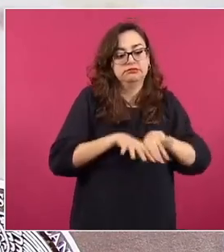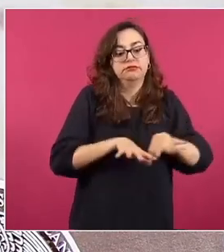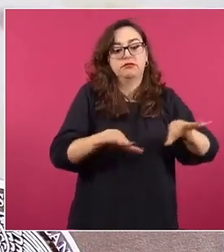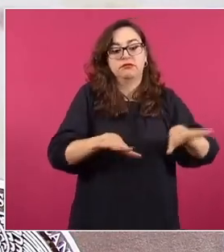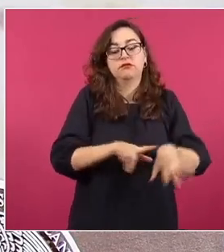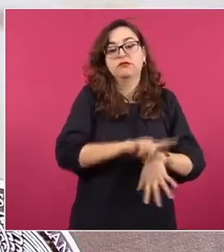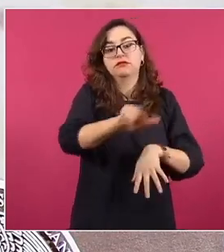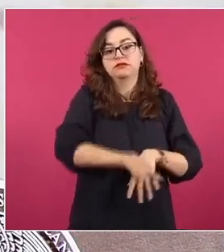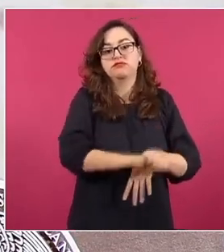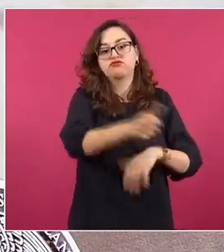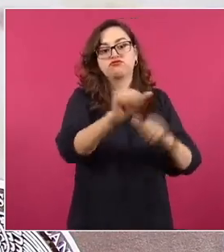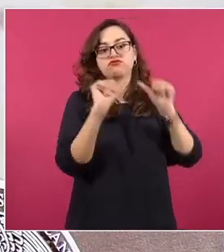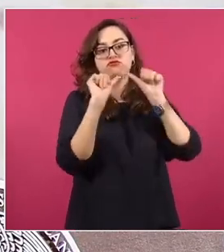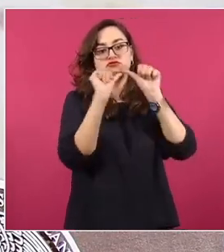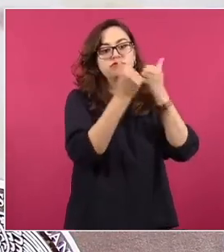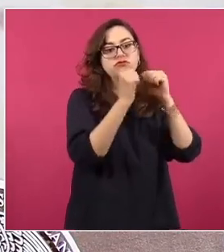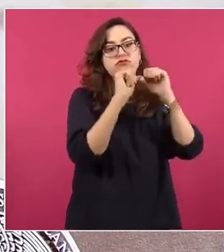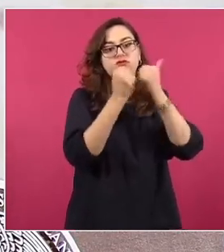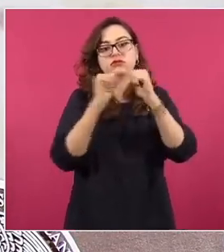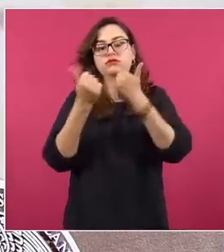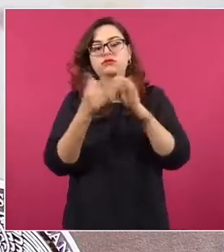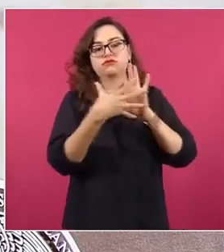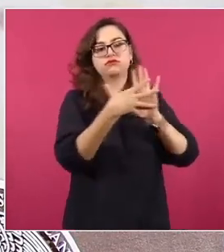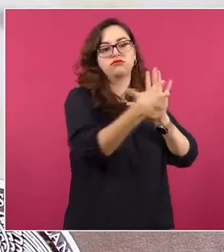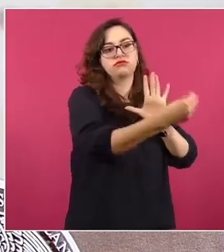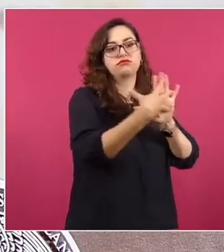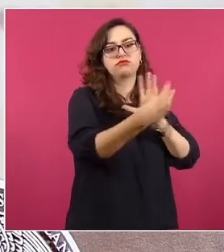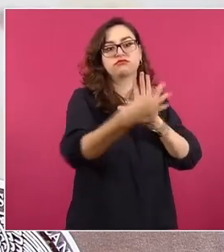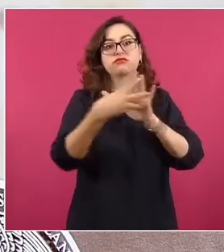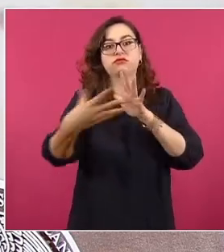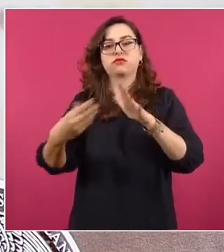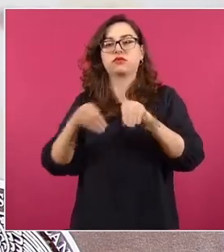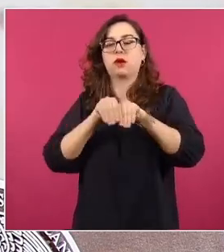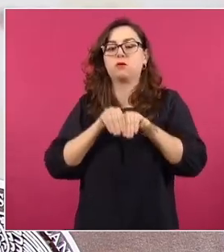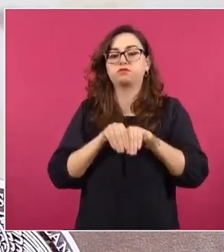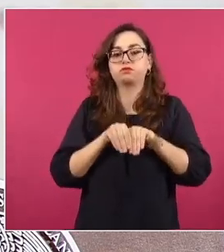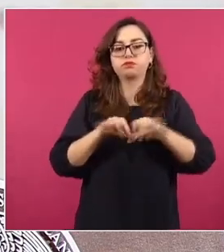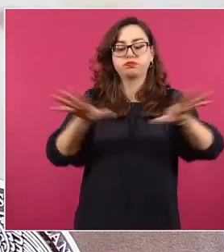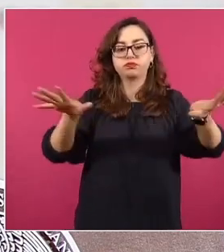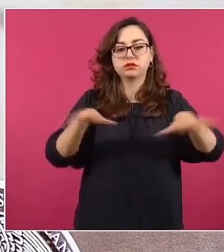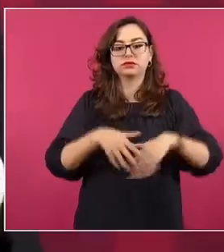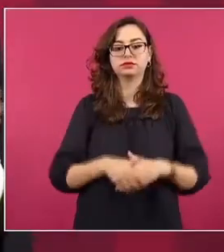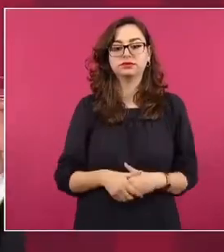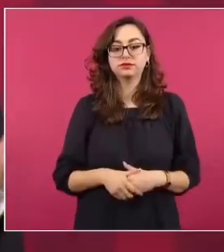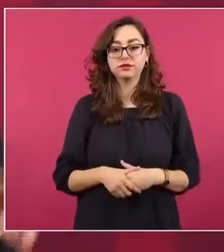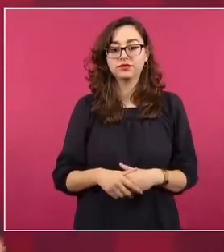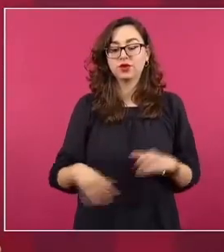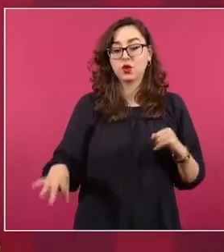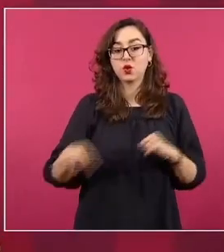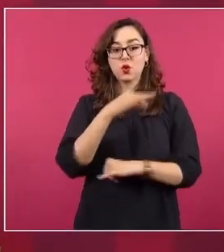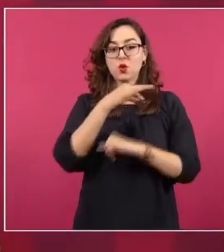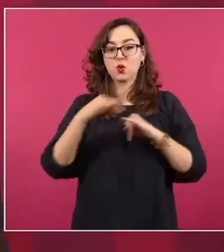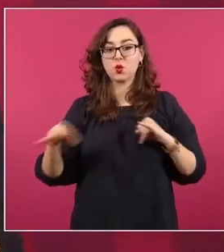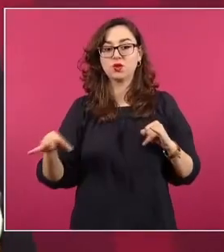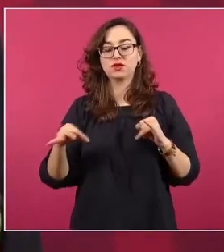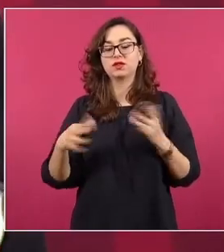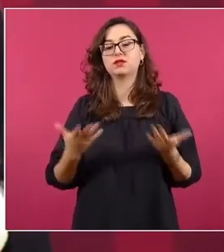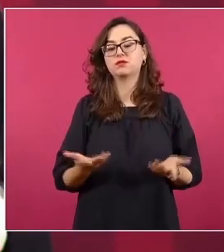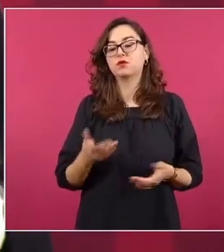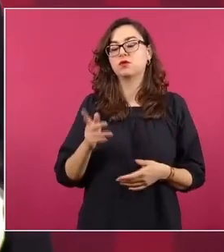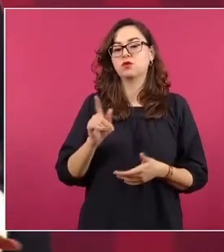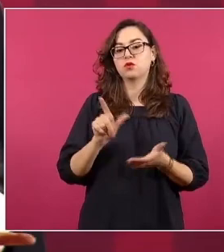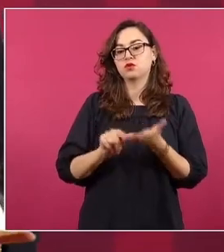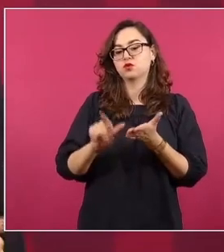sean parte de esa red. Y bueno, como corolario dejamos este tuit de Poncho